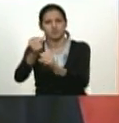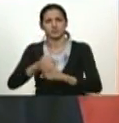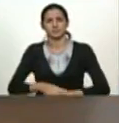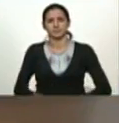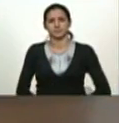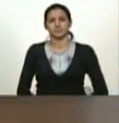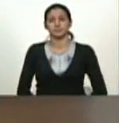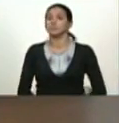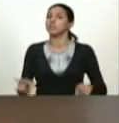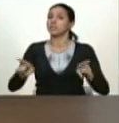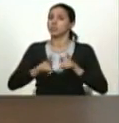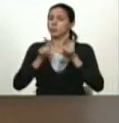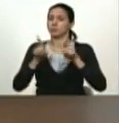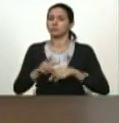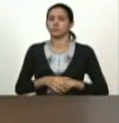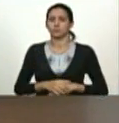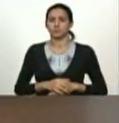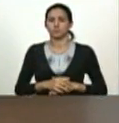igualmente